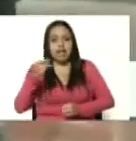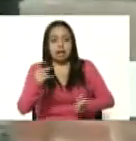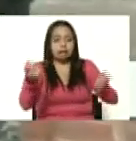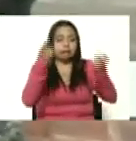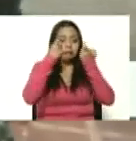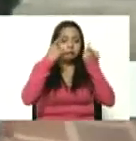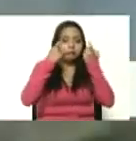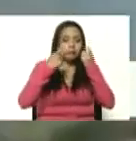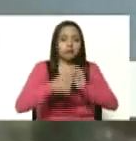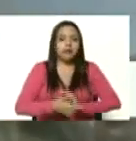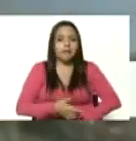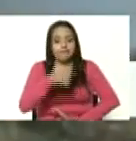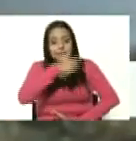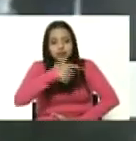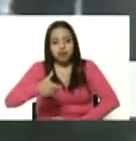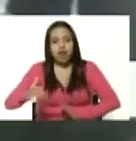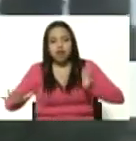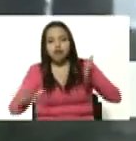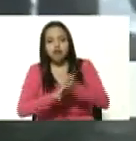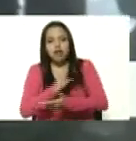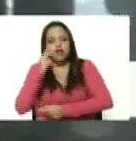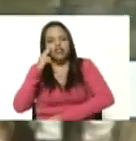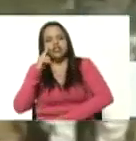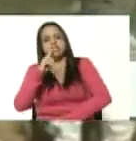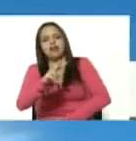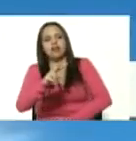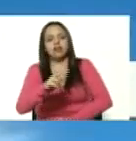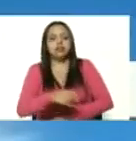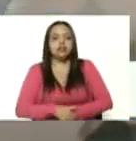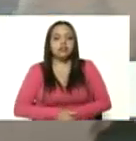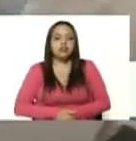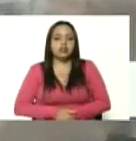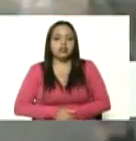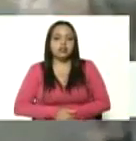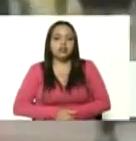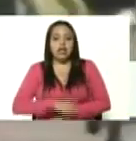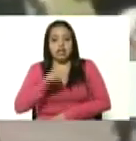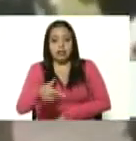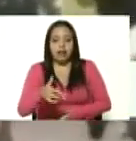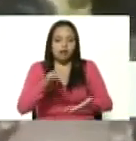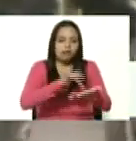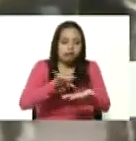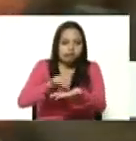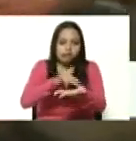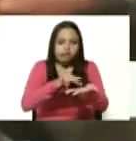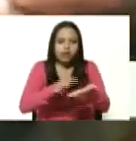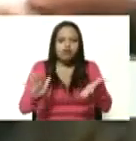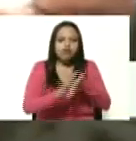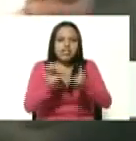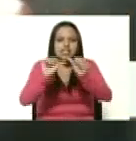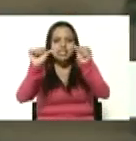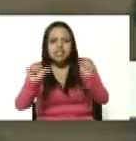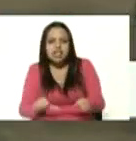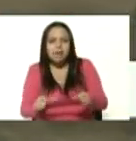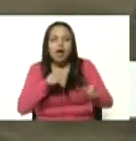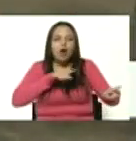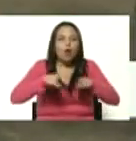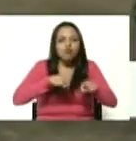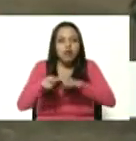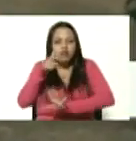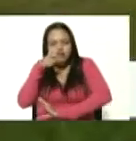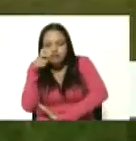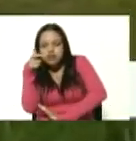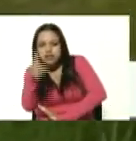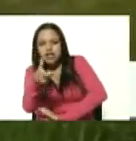personal como observadores populares y como operadores en los sistemas de vigilancia y control quienes